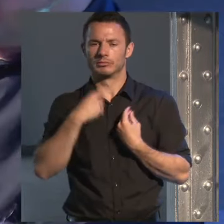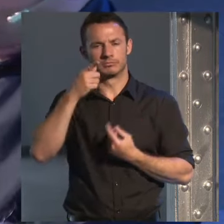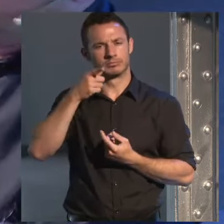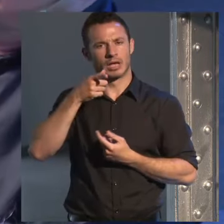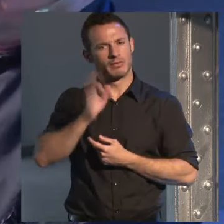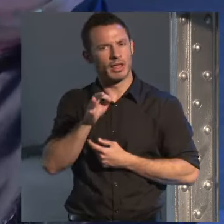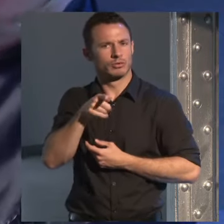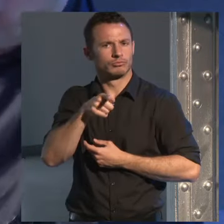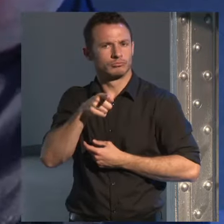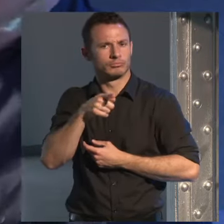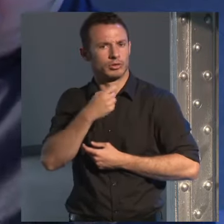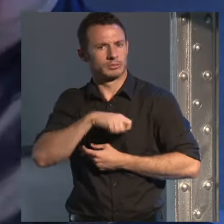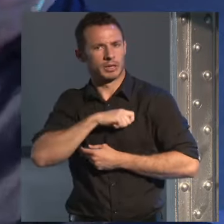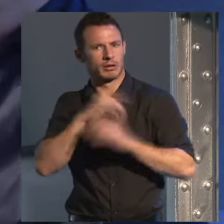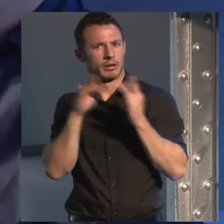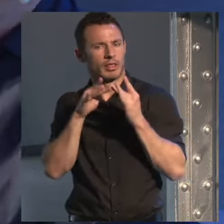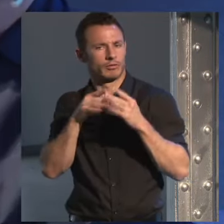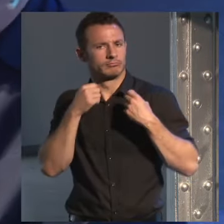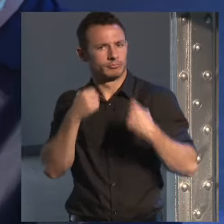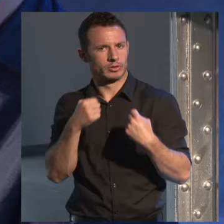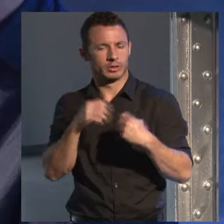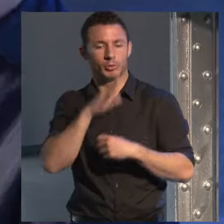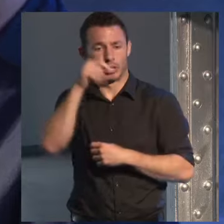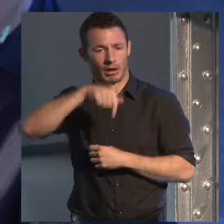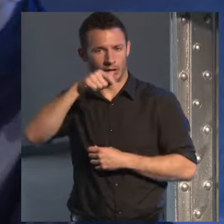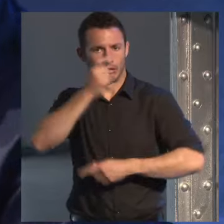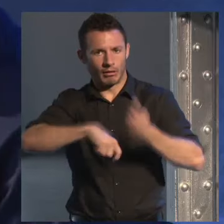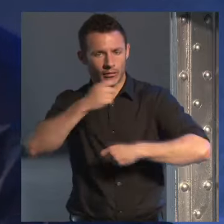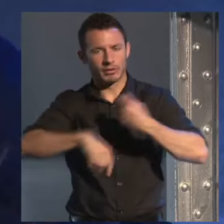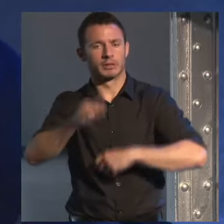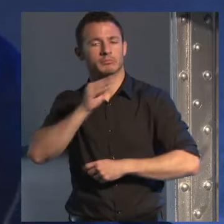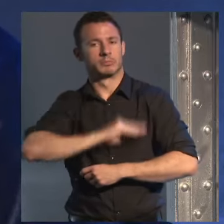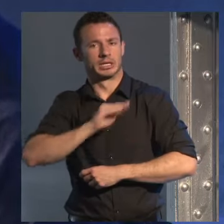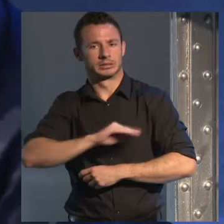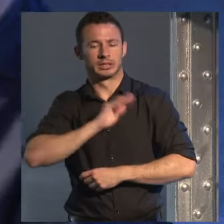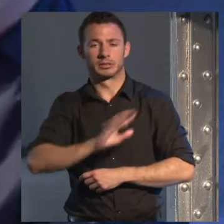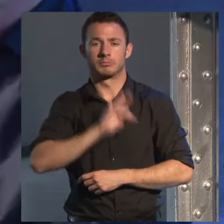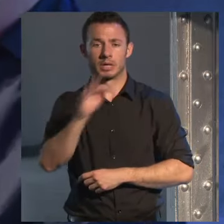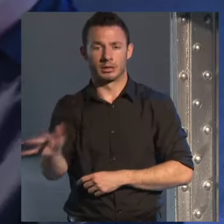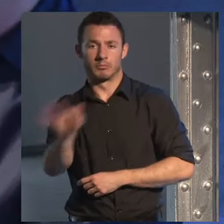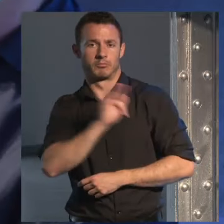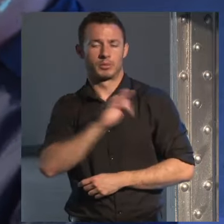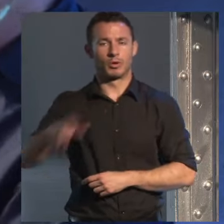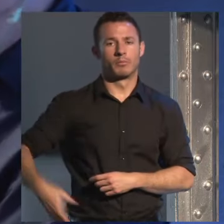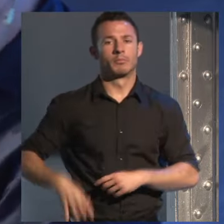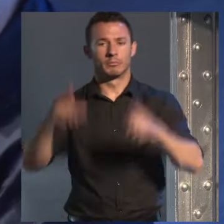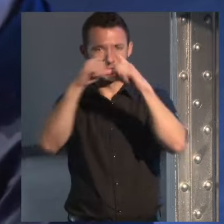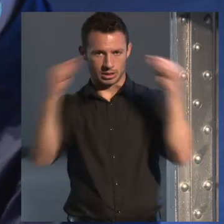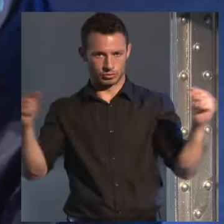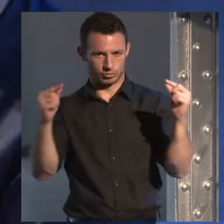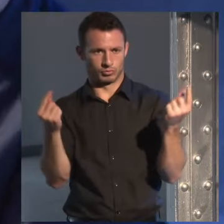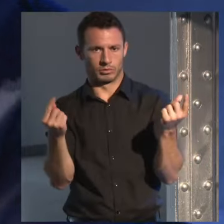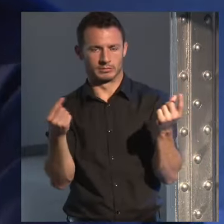ejemplo eres un escritor que vende muchísimo aquí al que le va muy bien el premio Princesa de Asturias ya es también una demostración de esa vinculación